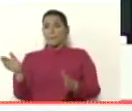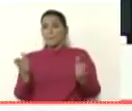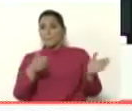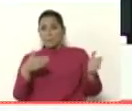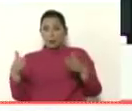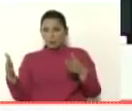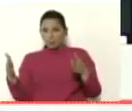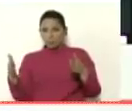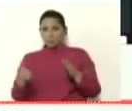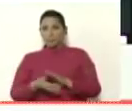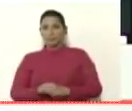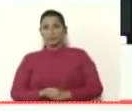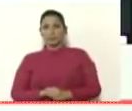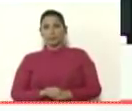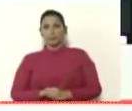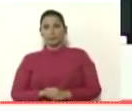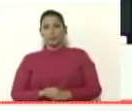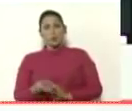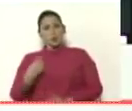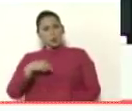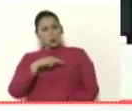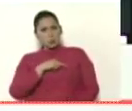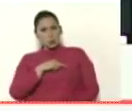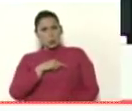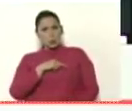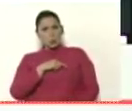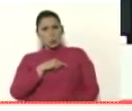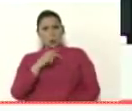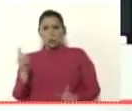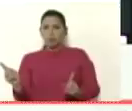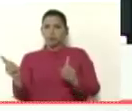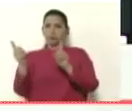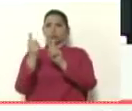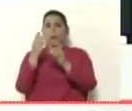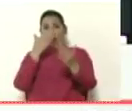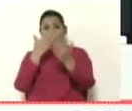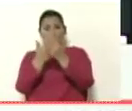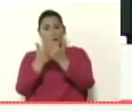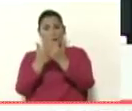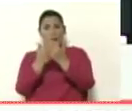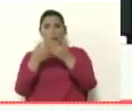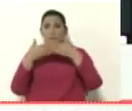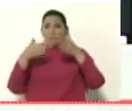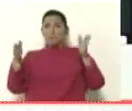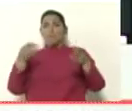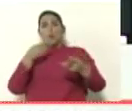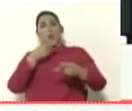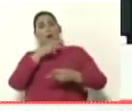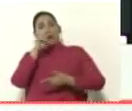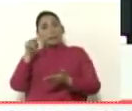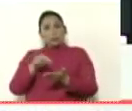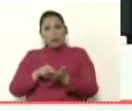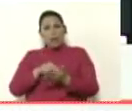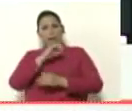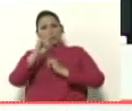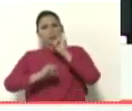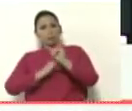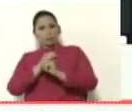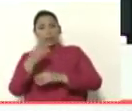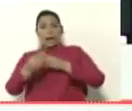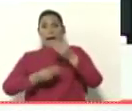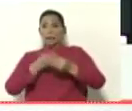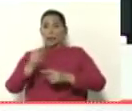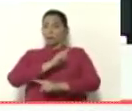nos presentamos ante la opinión pública nacional e internacional para hacer una grave